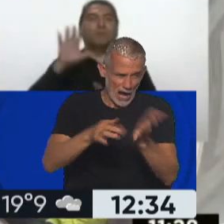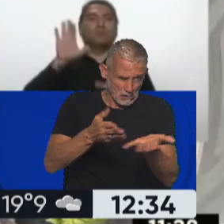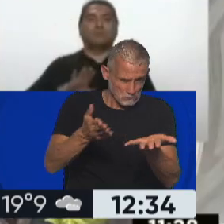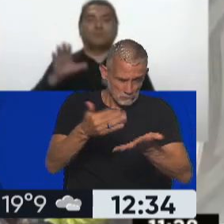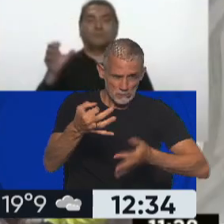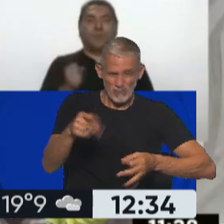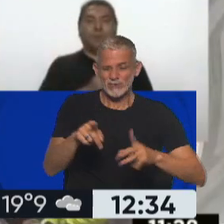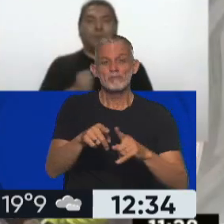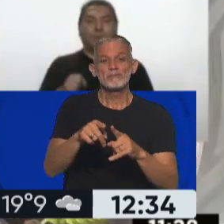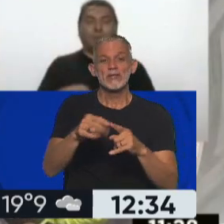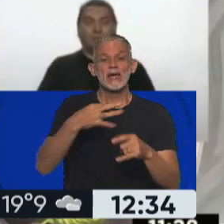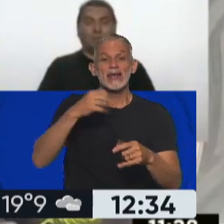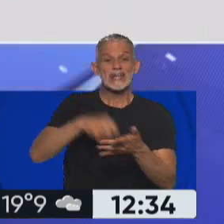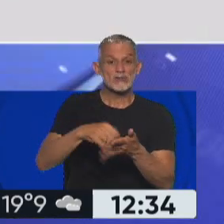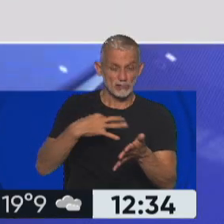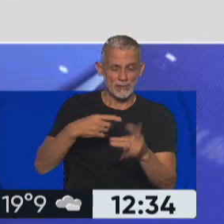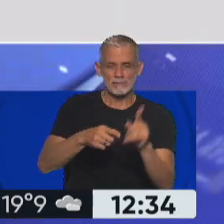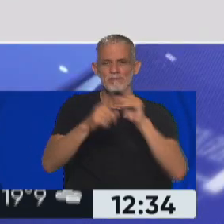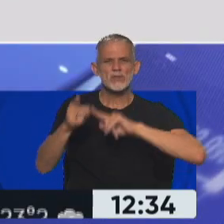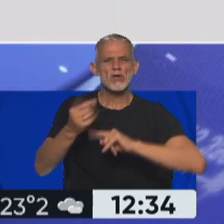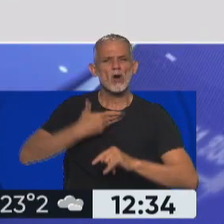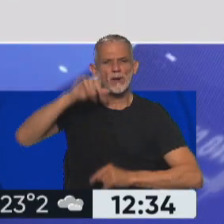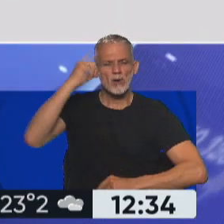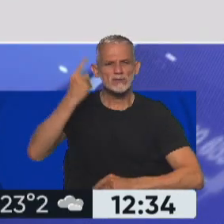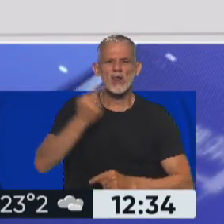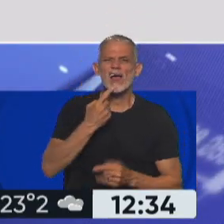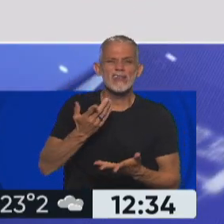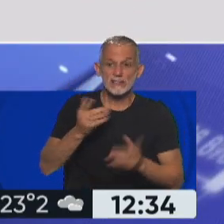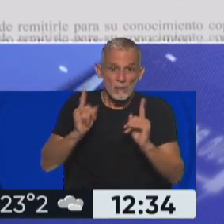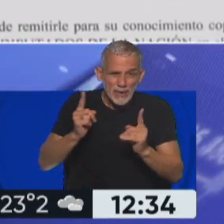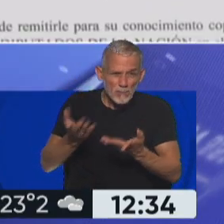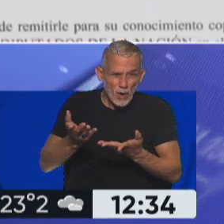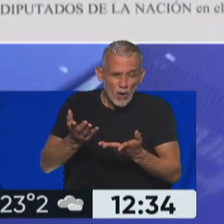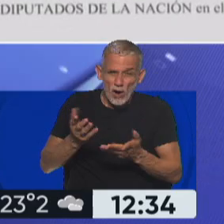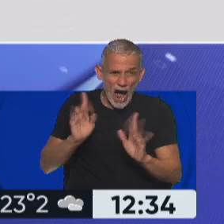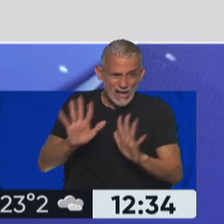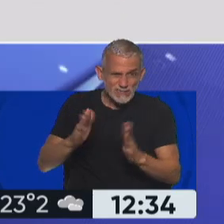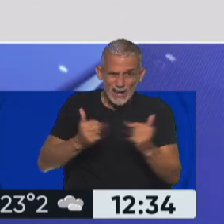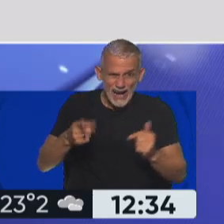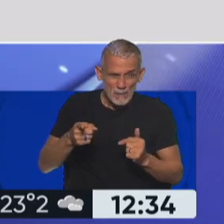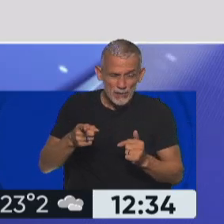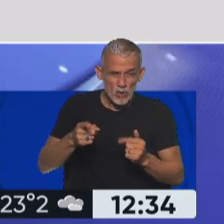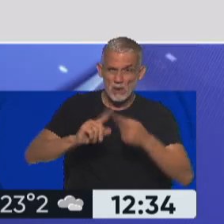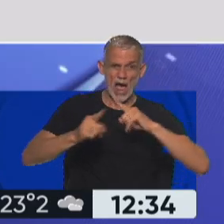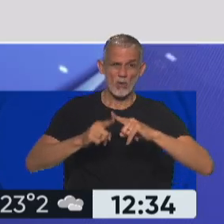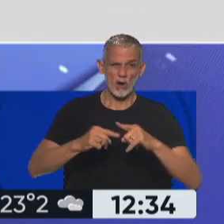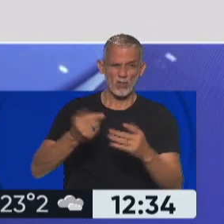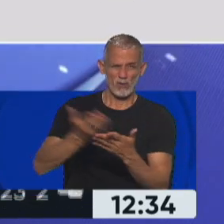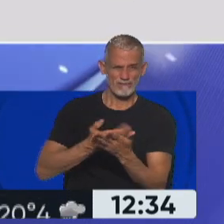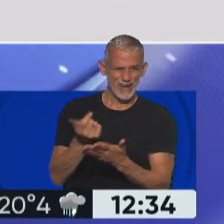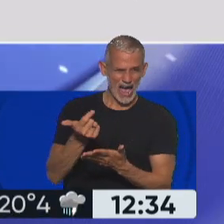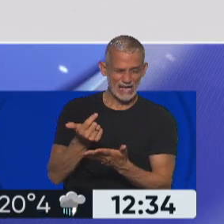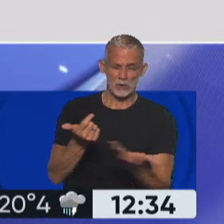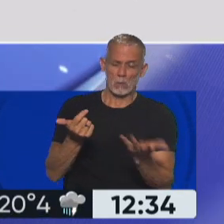un acuerdo legal. Bueno, ¿qué es lo que está planteando el gobierno nacional? Que de la misma manera, ese acuerdo tan simple y tan